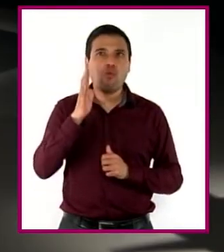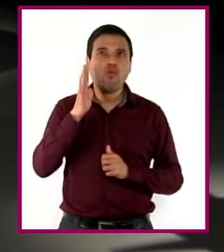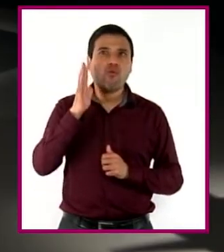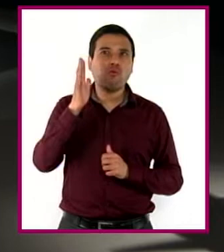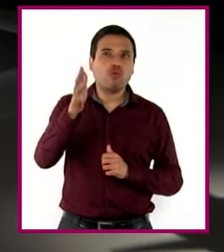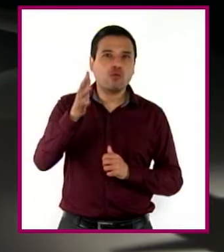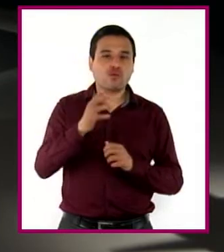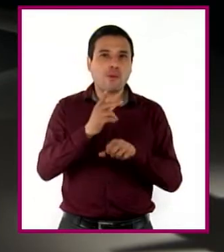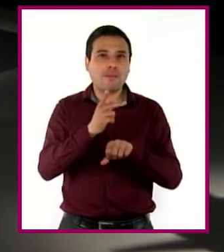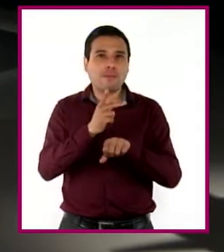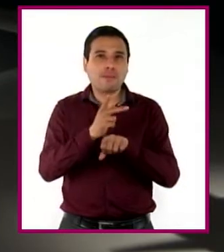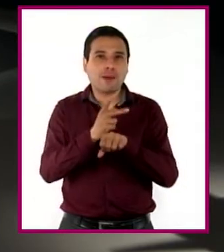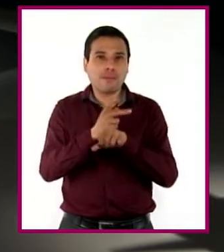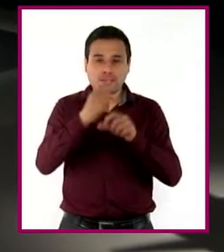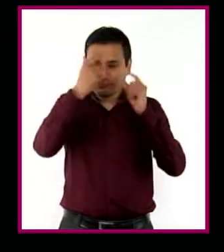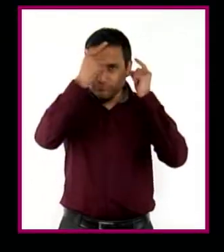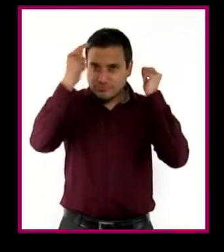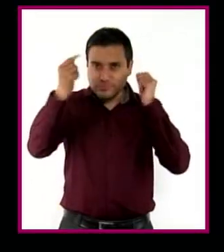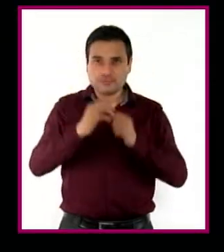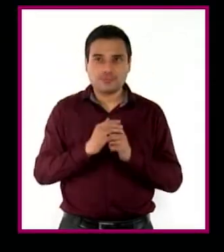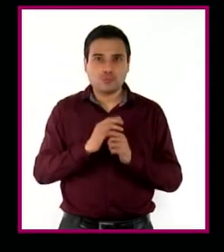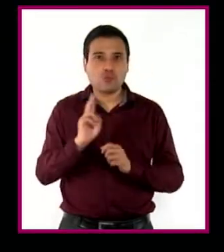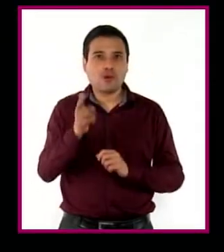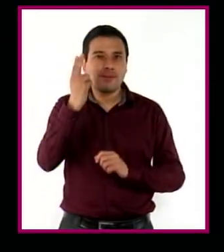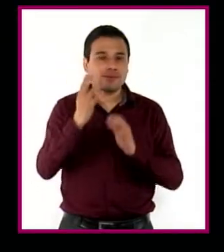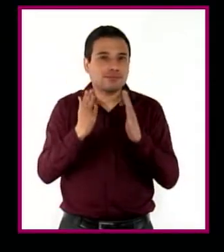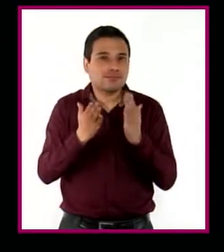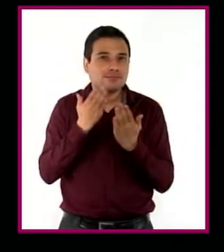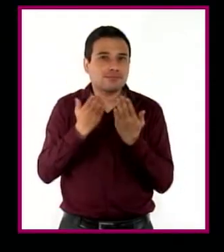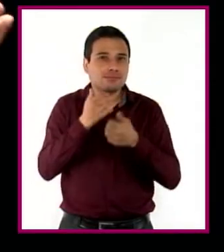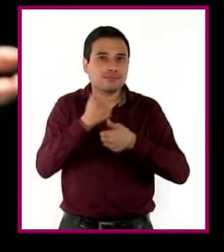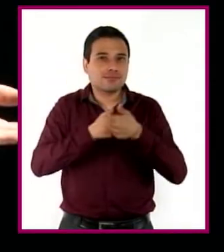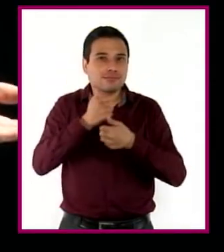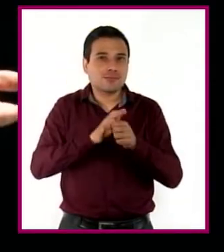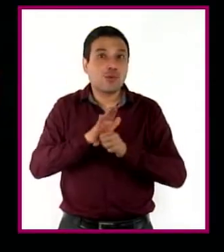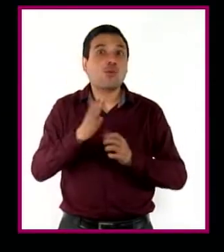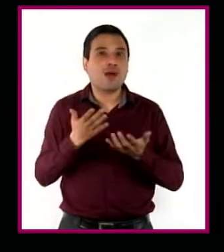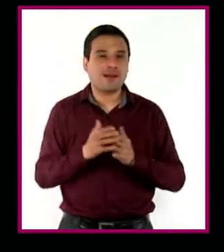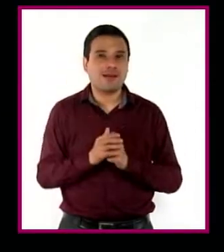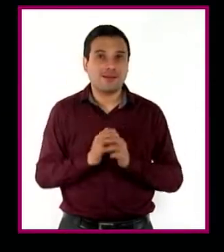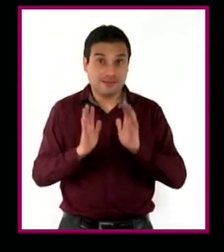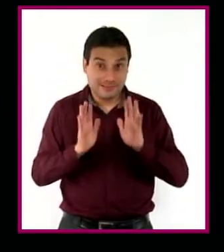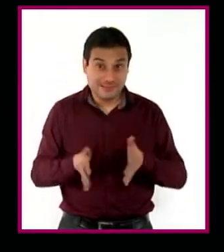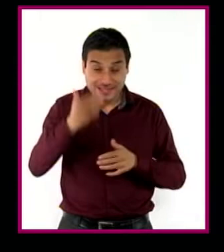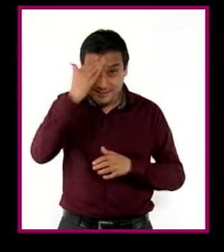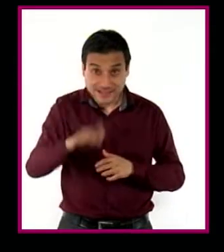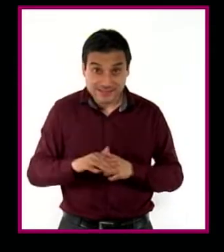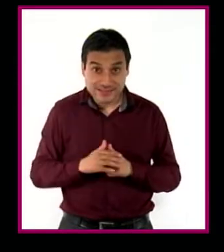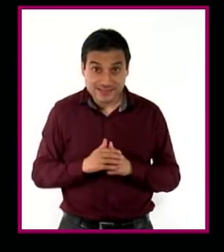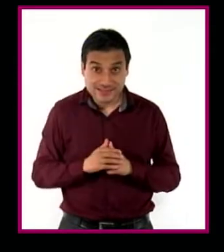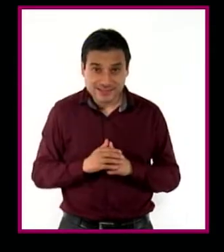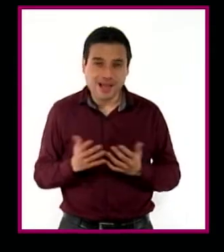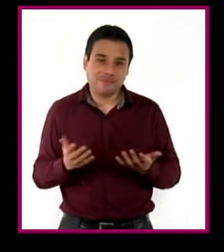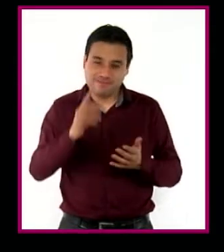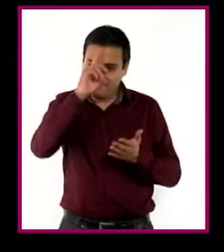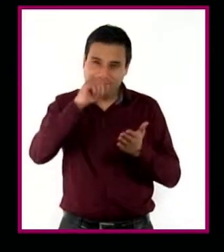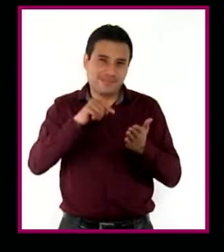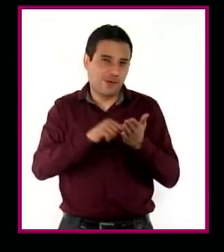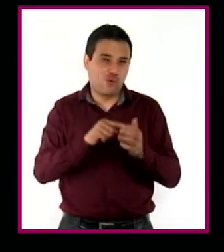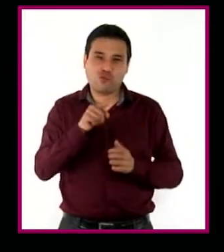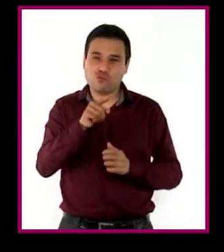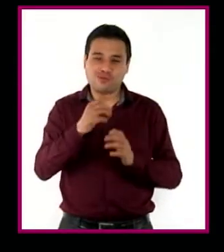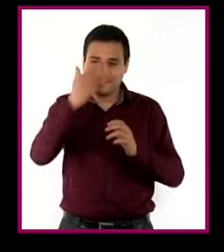acabes el bachillerato? Si tu respuesta es sí, seguramente has pensado también en dónde quieres llevar a cabo